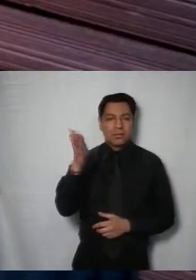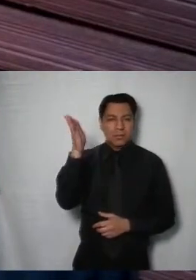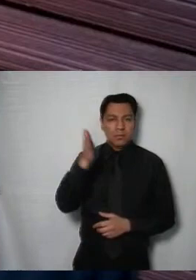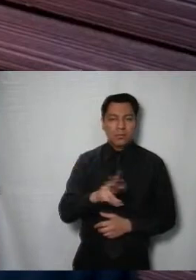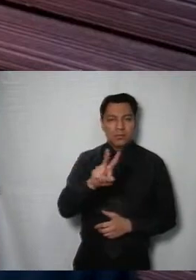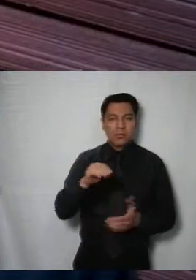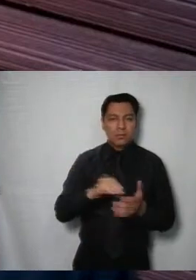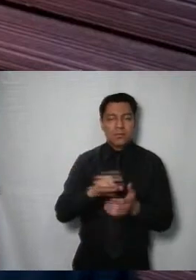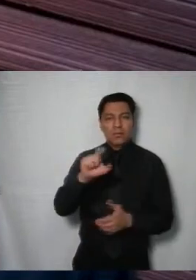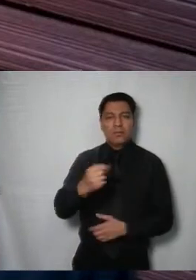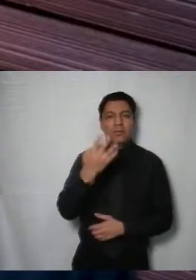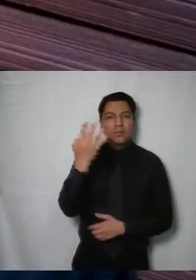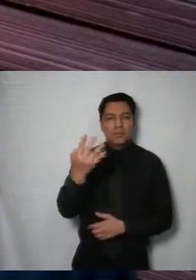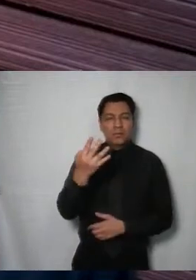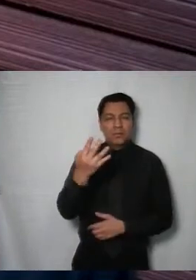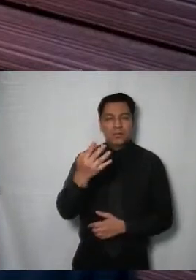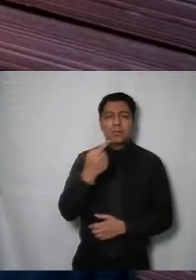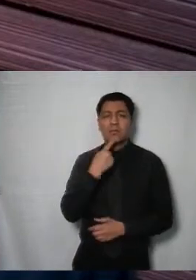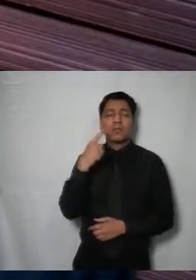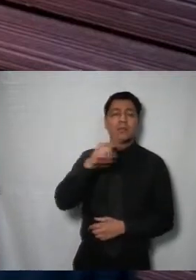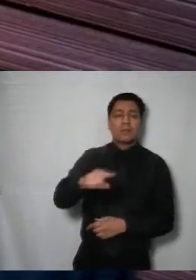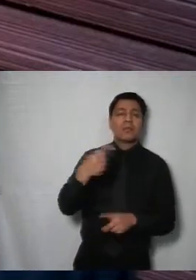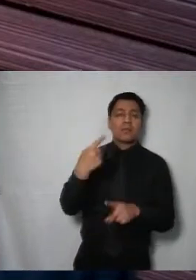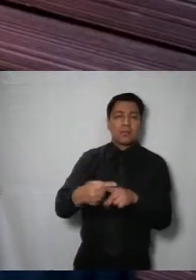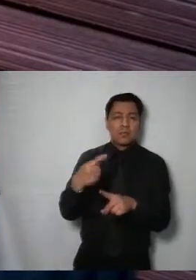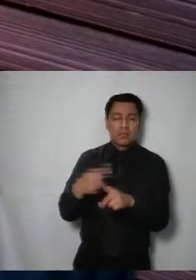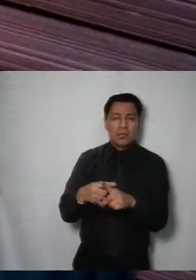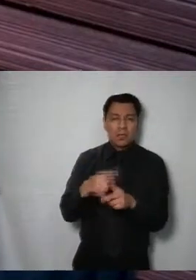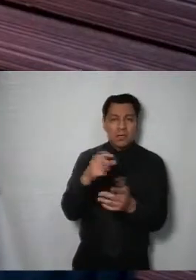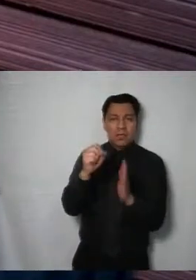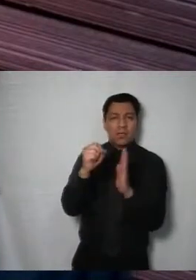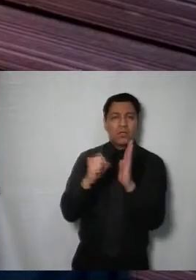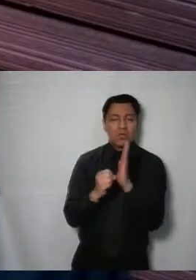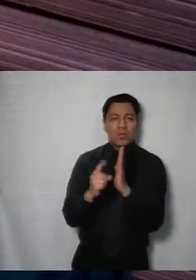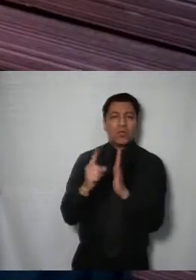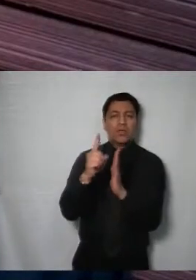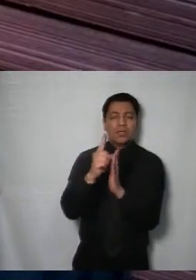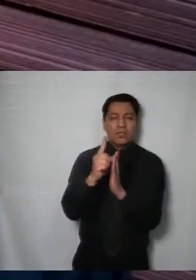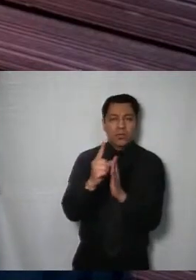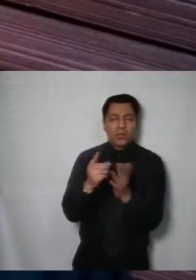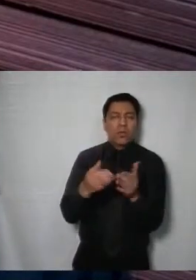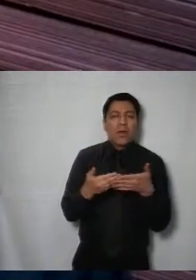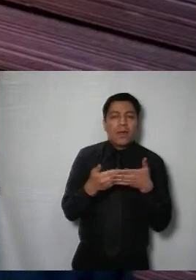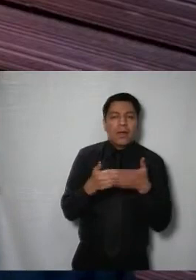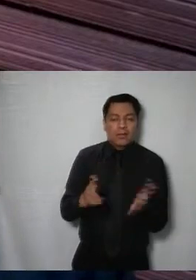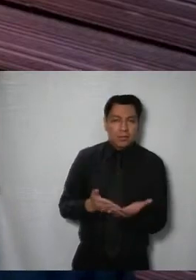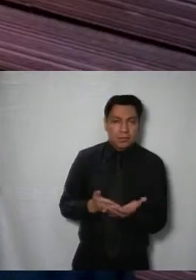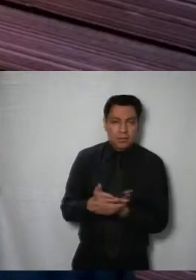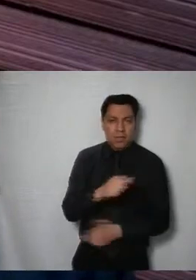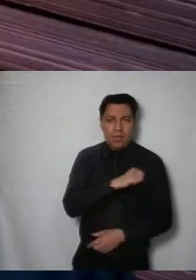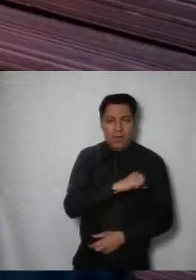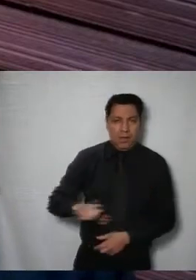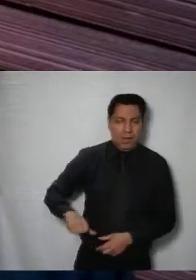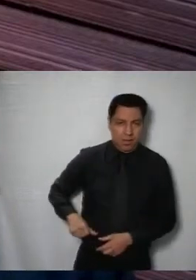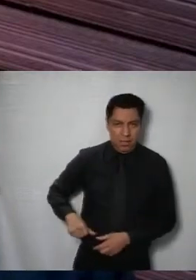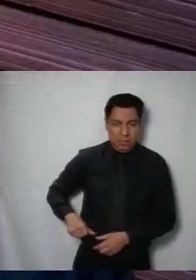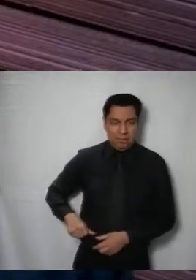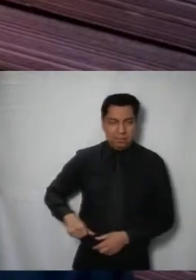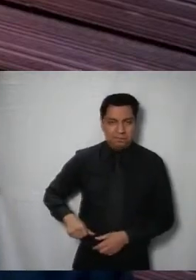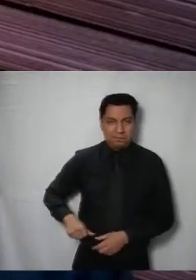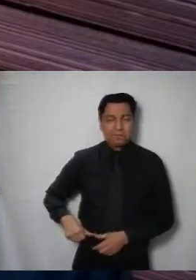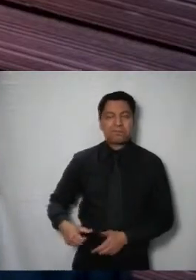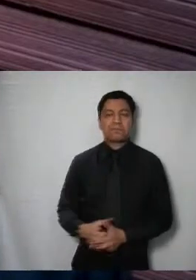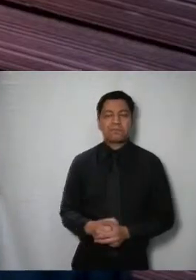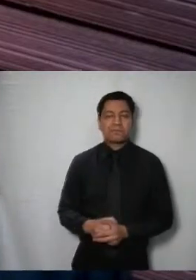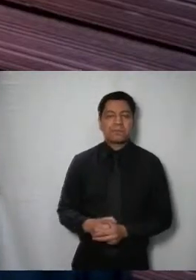diagonal 2024 interpuesto en contra de la respuesta a una solicitud de acceso a la información pública de la alcaldía Miguel Hidalgo